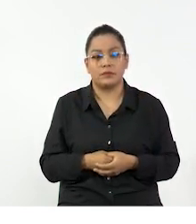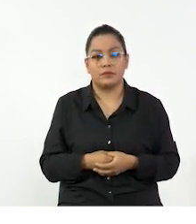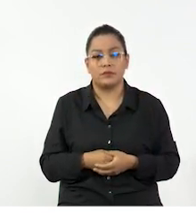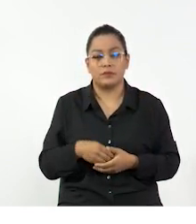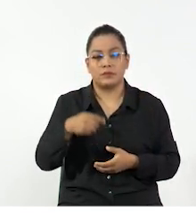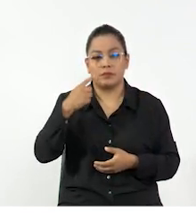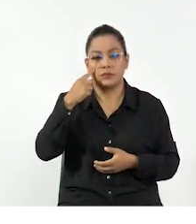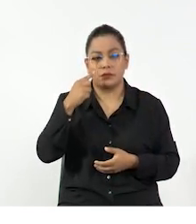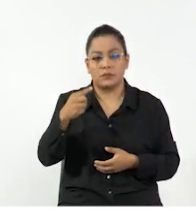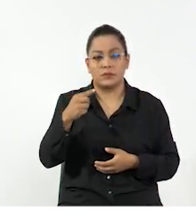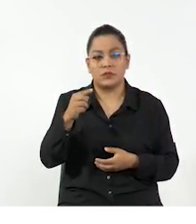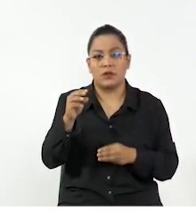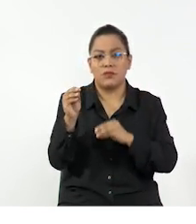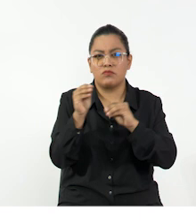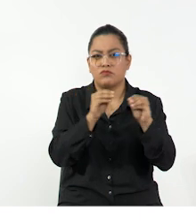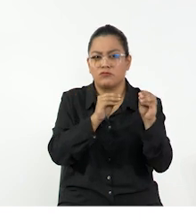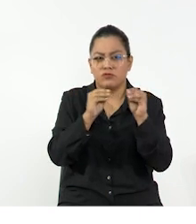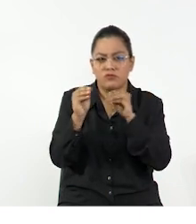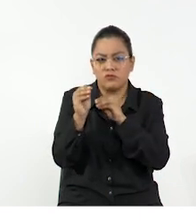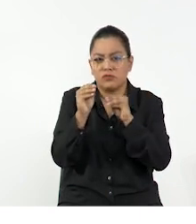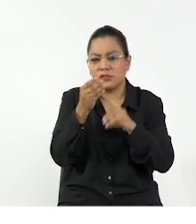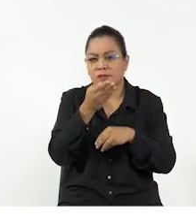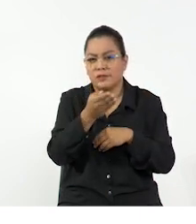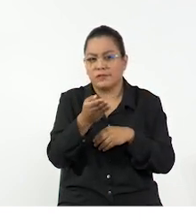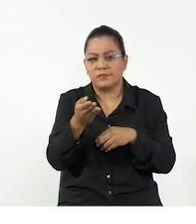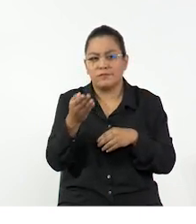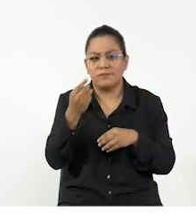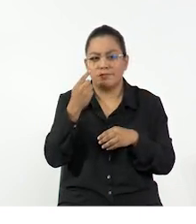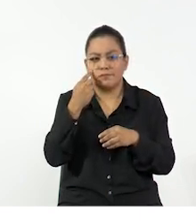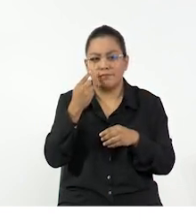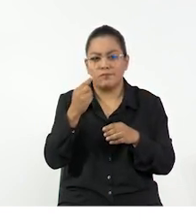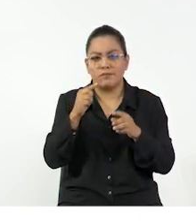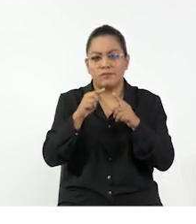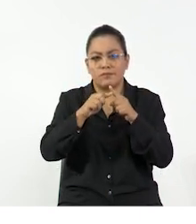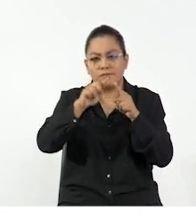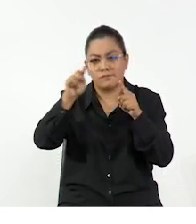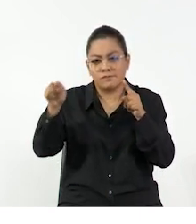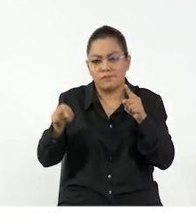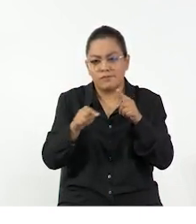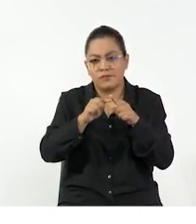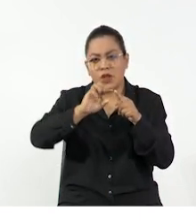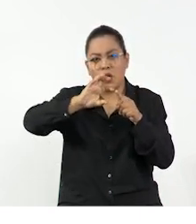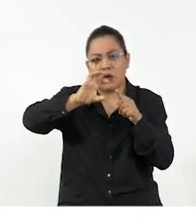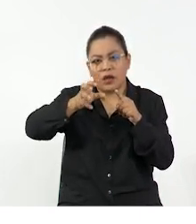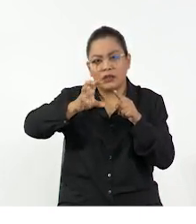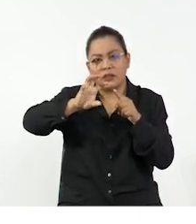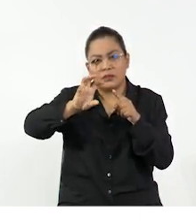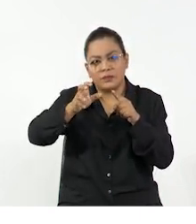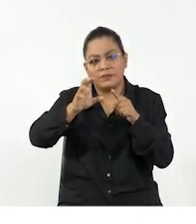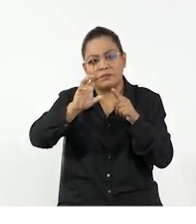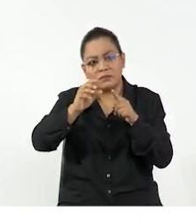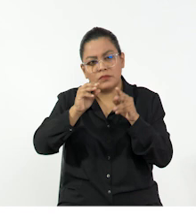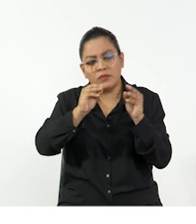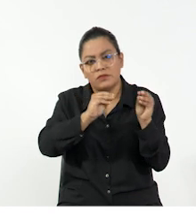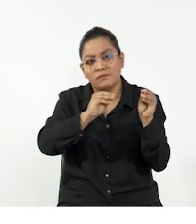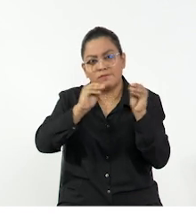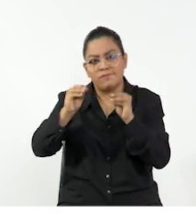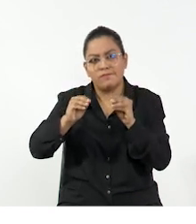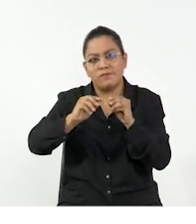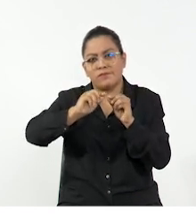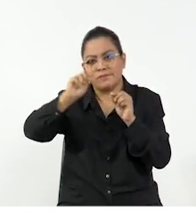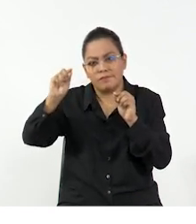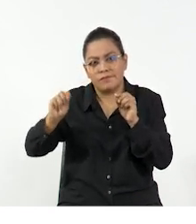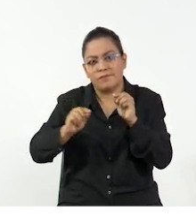pistones, y dentro de estos pistones se trasladan fluidos, cómo encontramos la rotación de un disco, cómo este disco